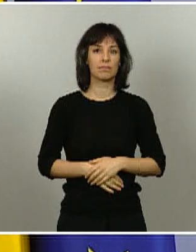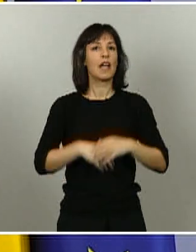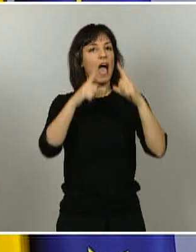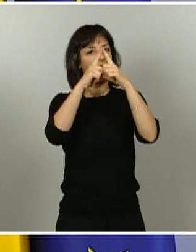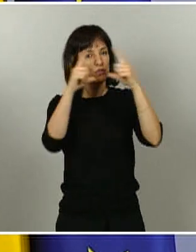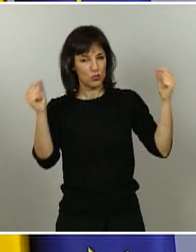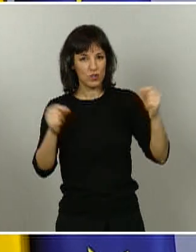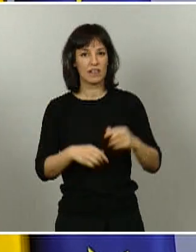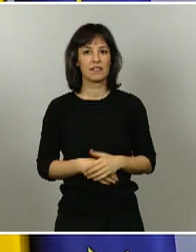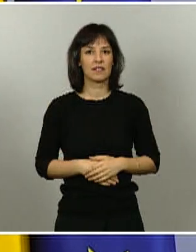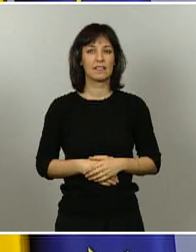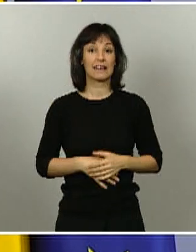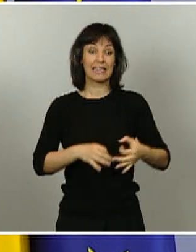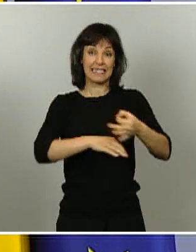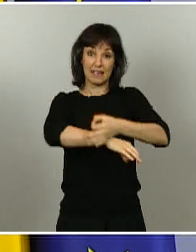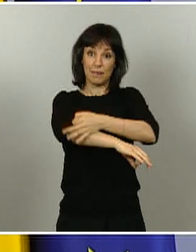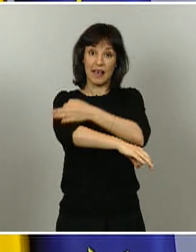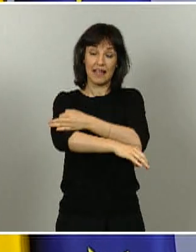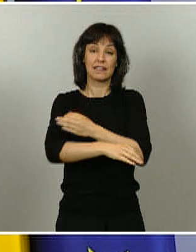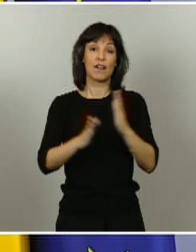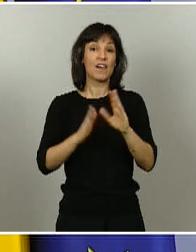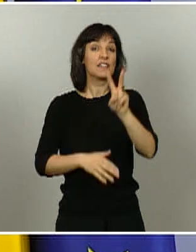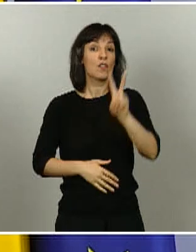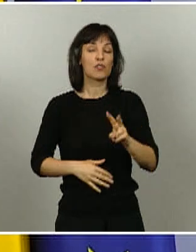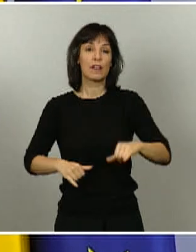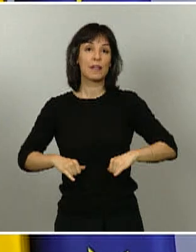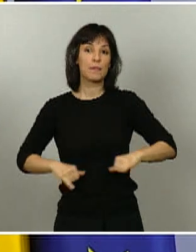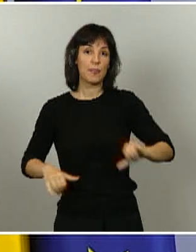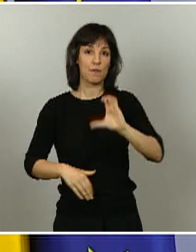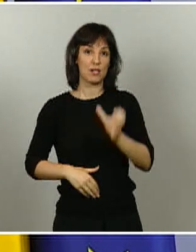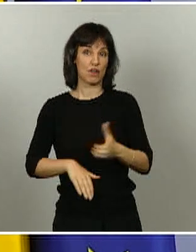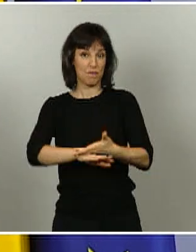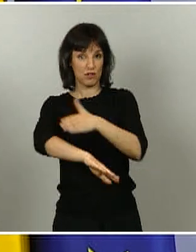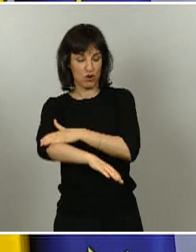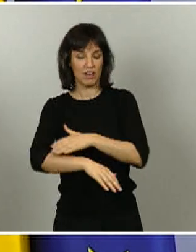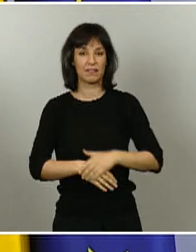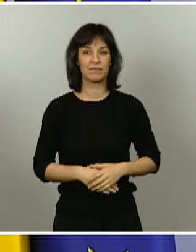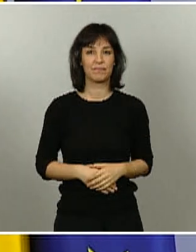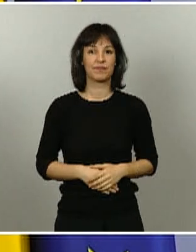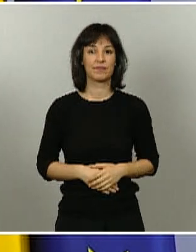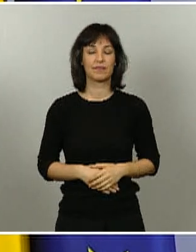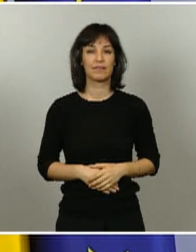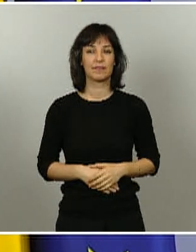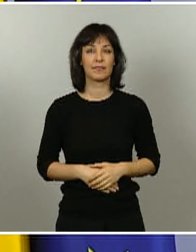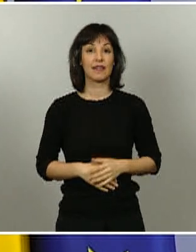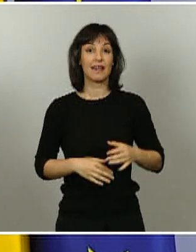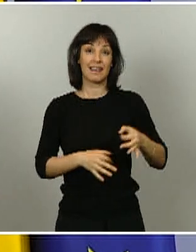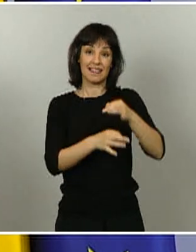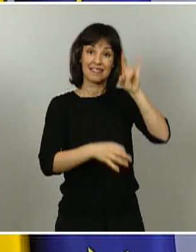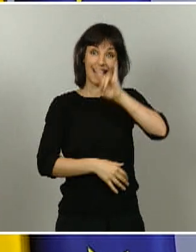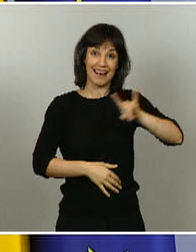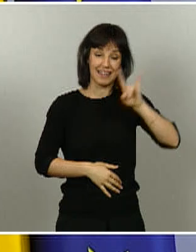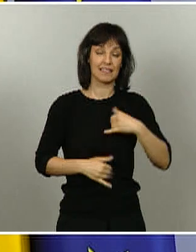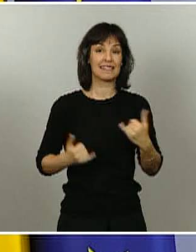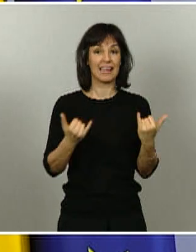En las islas Baleares progresan a fase 2 Ibiza, Menorca y Mallorca. Progresan las islas canarias, las islas de Tenerife, Gran